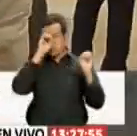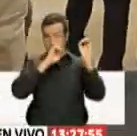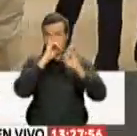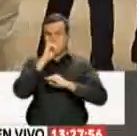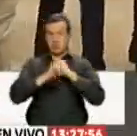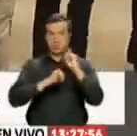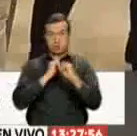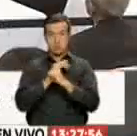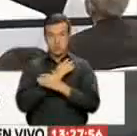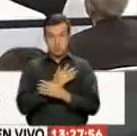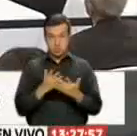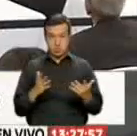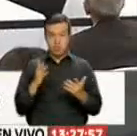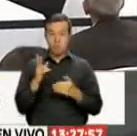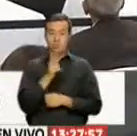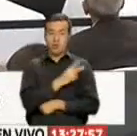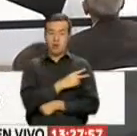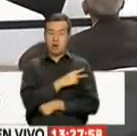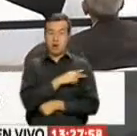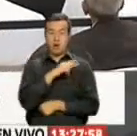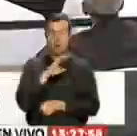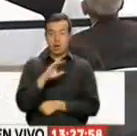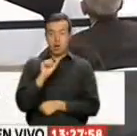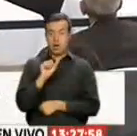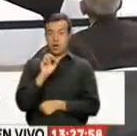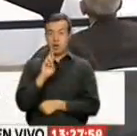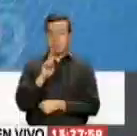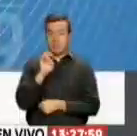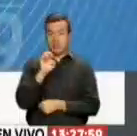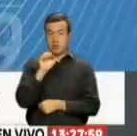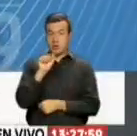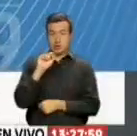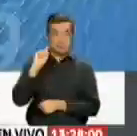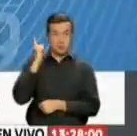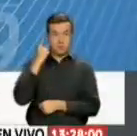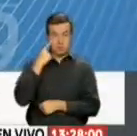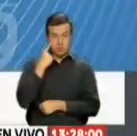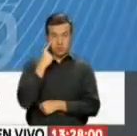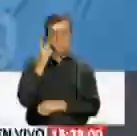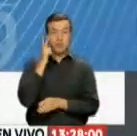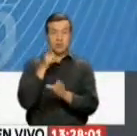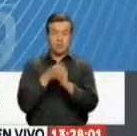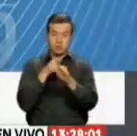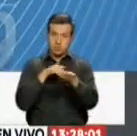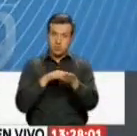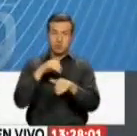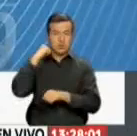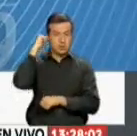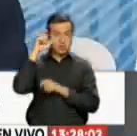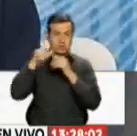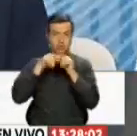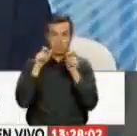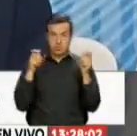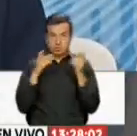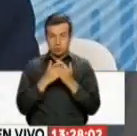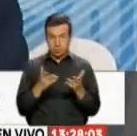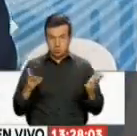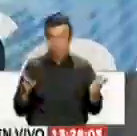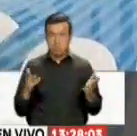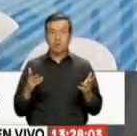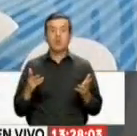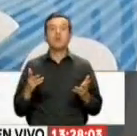Internacionales Para el vocal José Cabrera Lo único Que se logra Con este proceso Es garantizar El derecho De todos Así